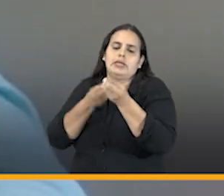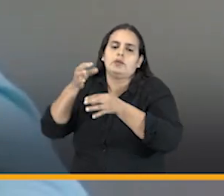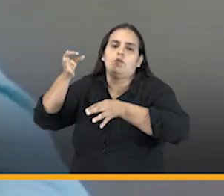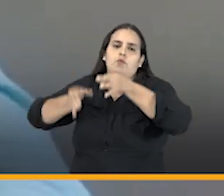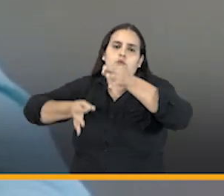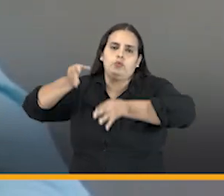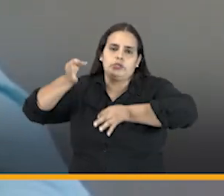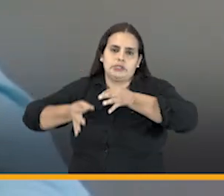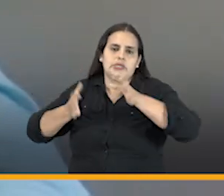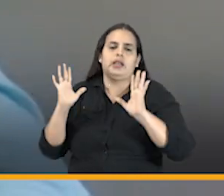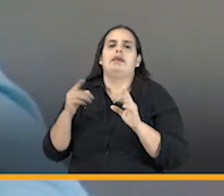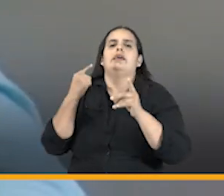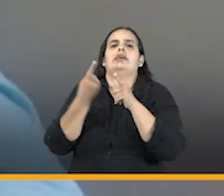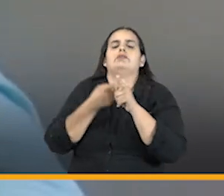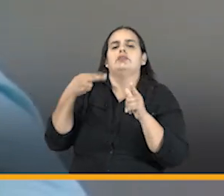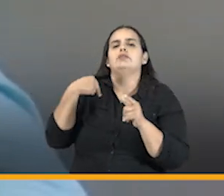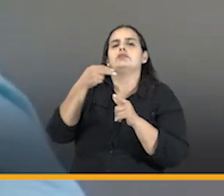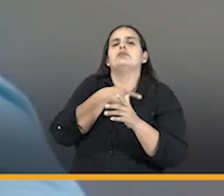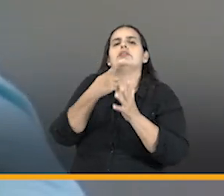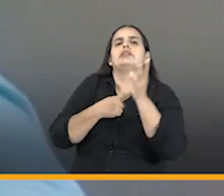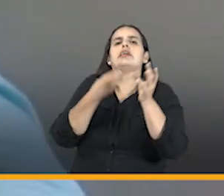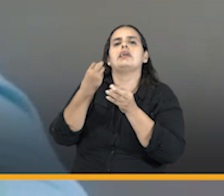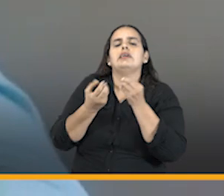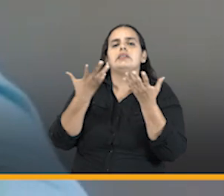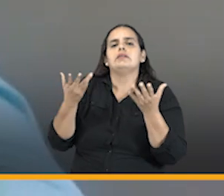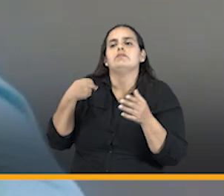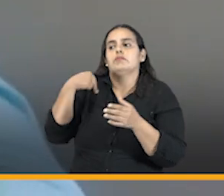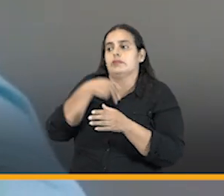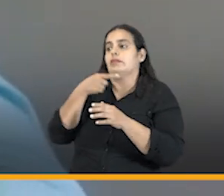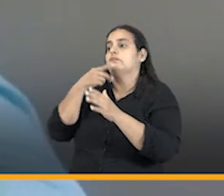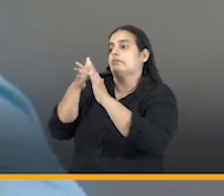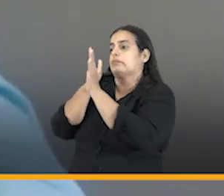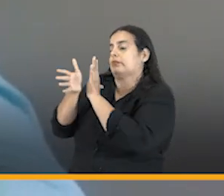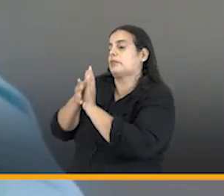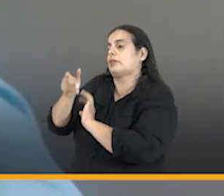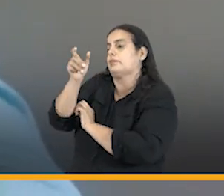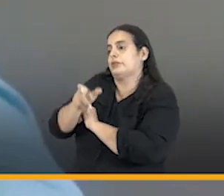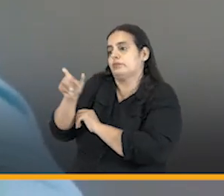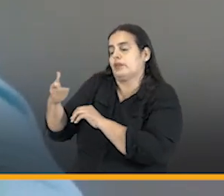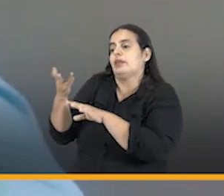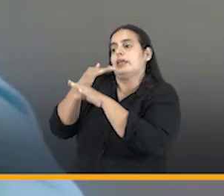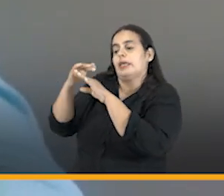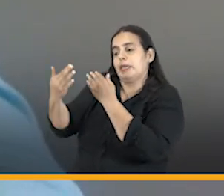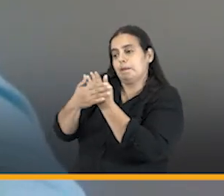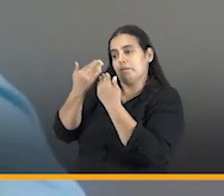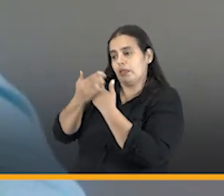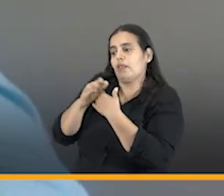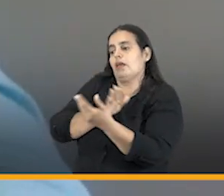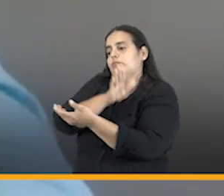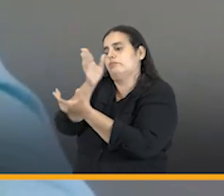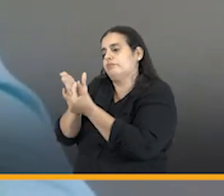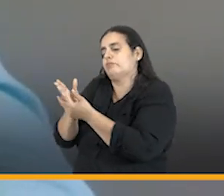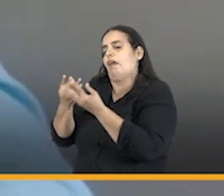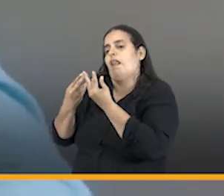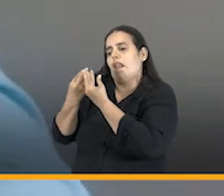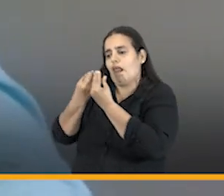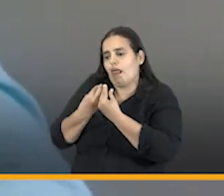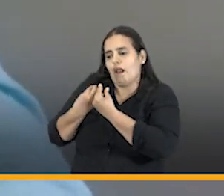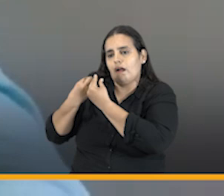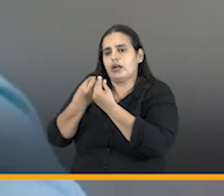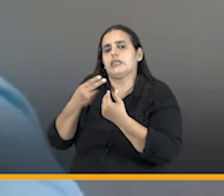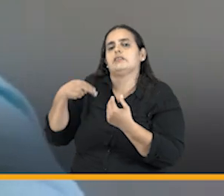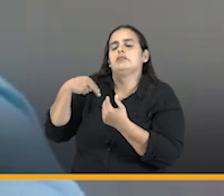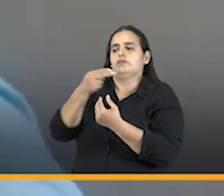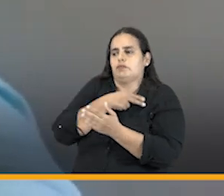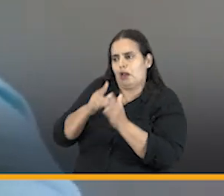judiciales entonces nosotros lo que hacemos es decirle a las entidades que nos inviten a sus comités de conciliación que